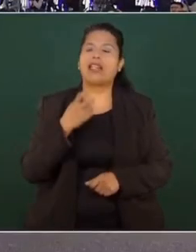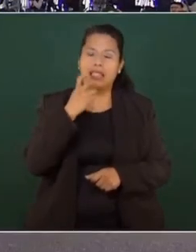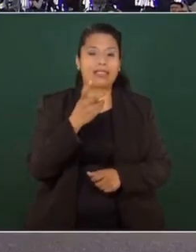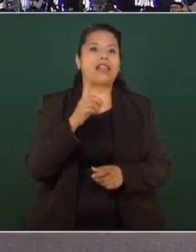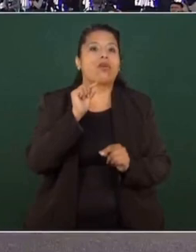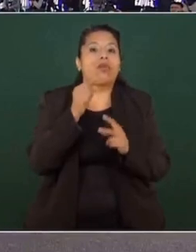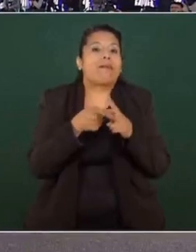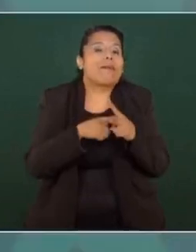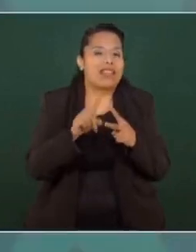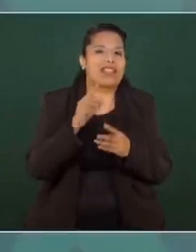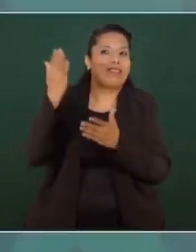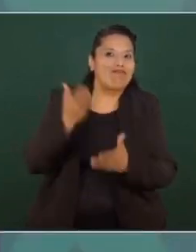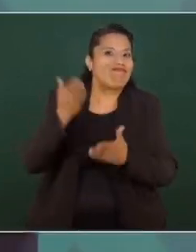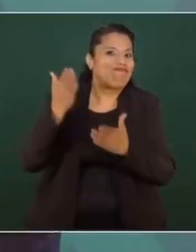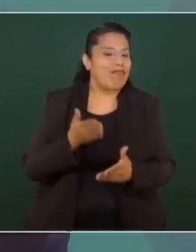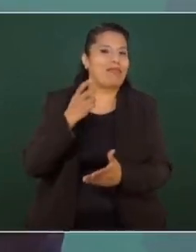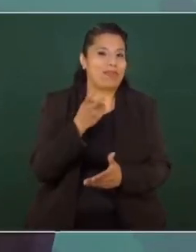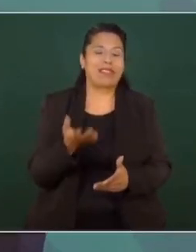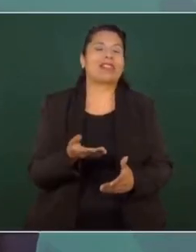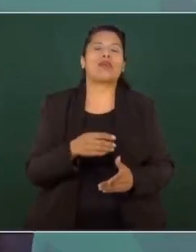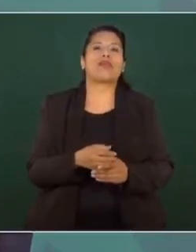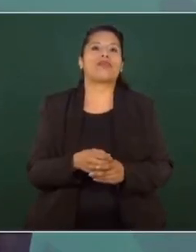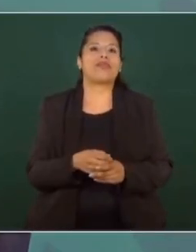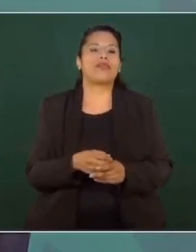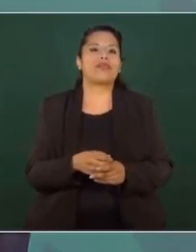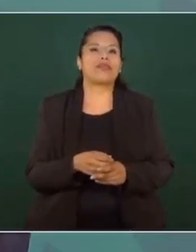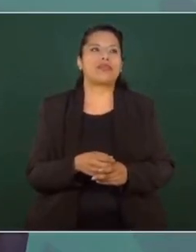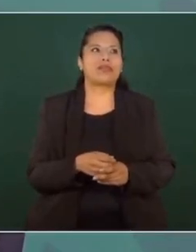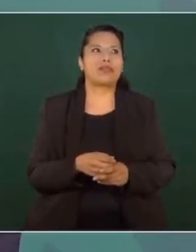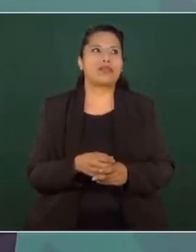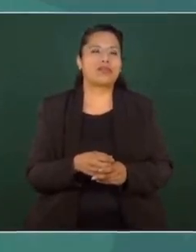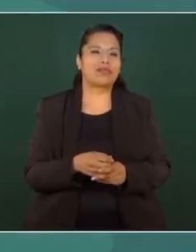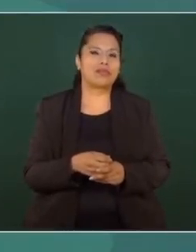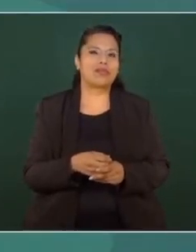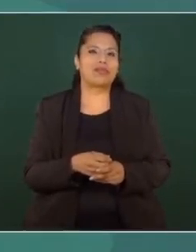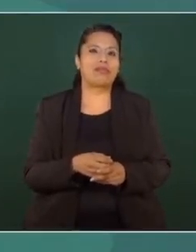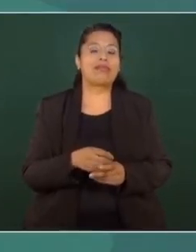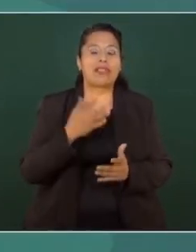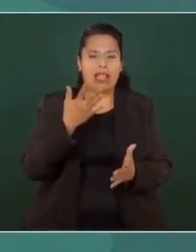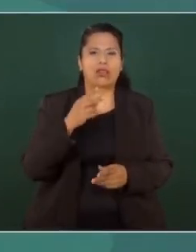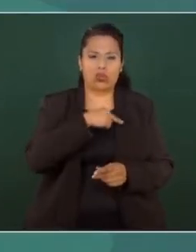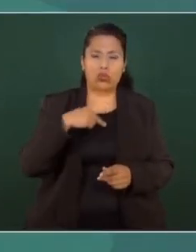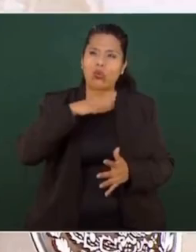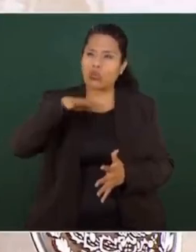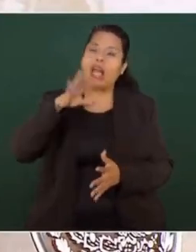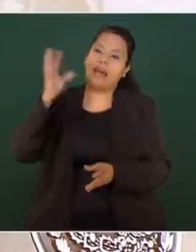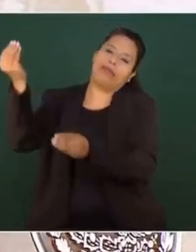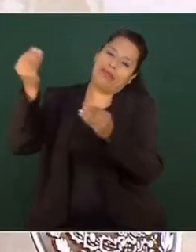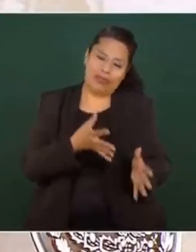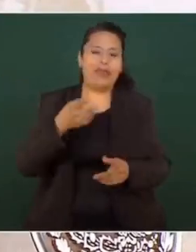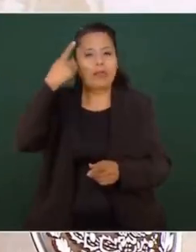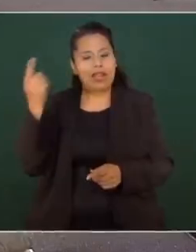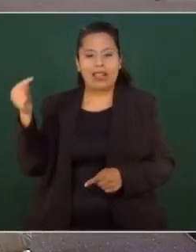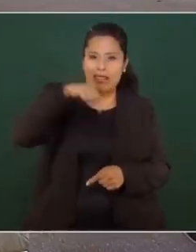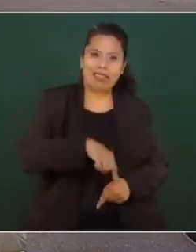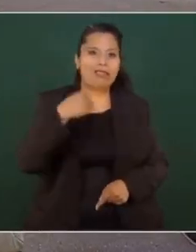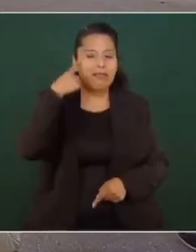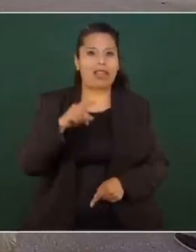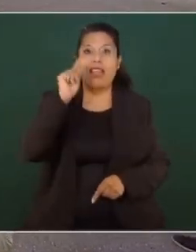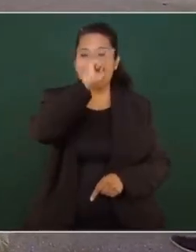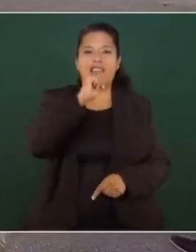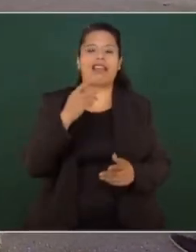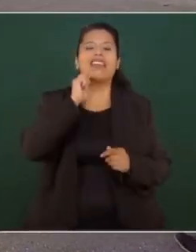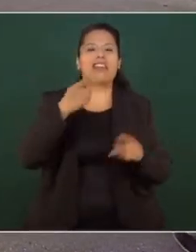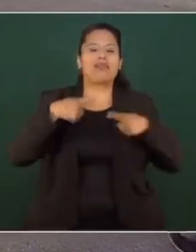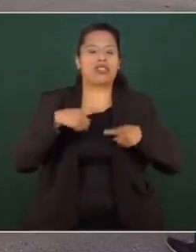los médicos, especialistas. Los trajimos y no vamos a dejar de agradecerle al pueblo hermano de Cuba